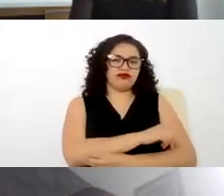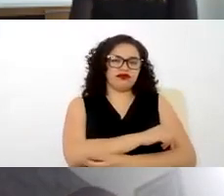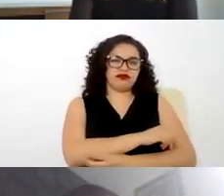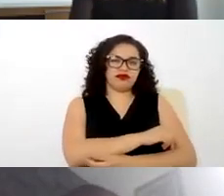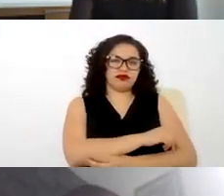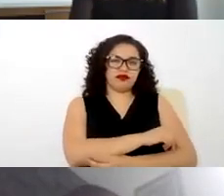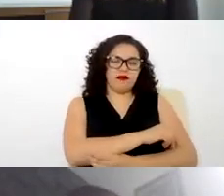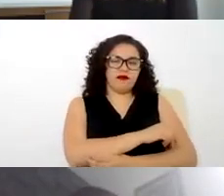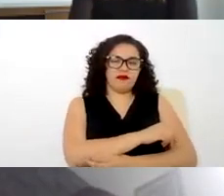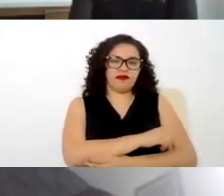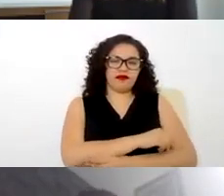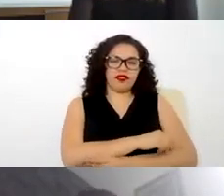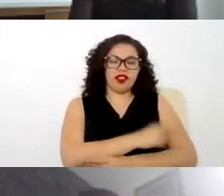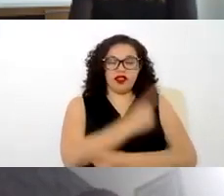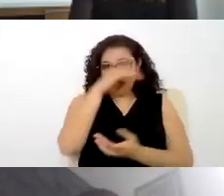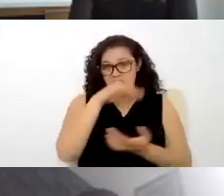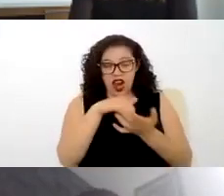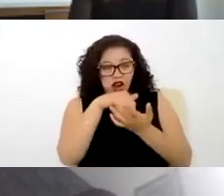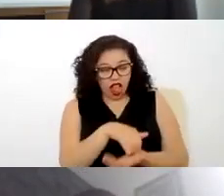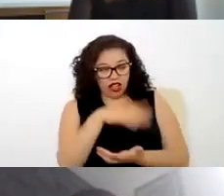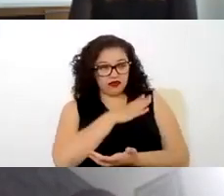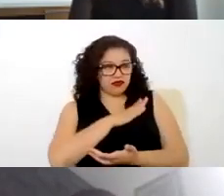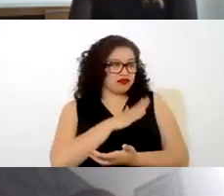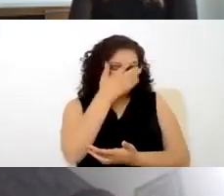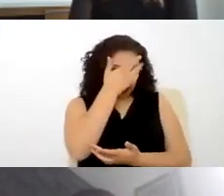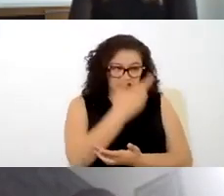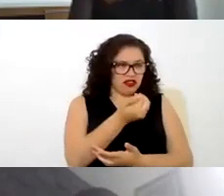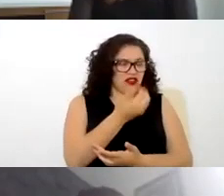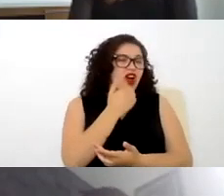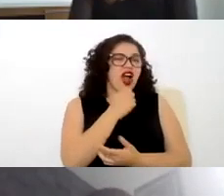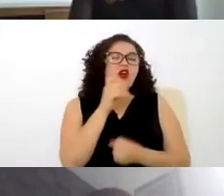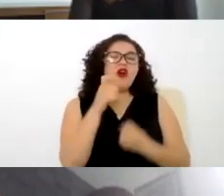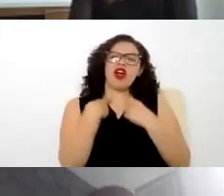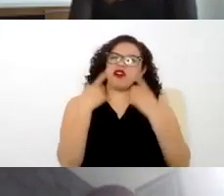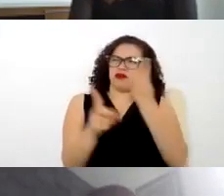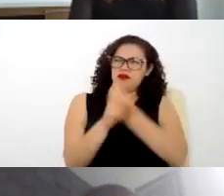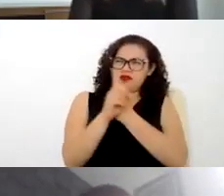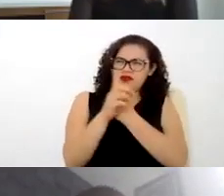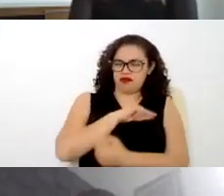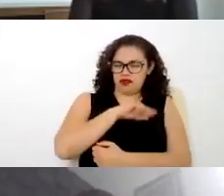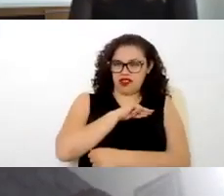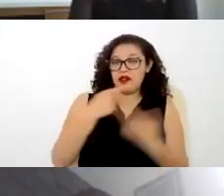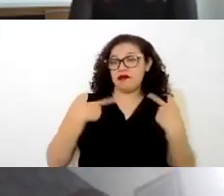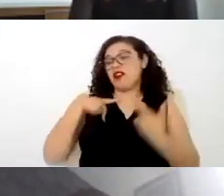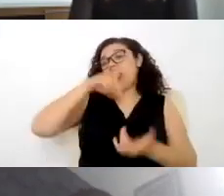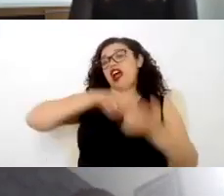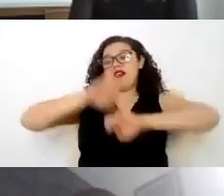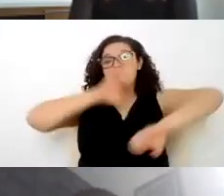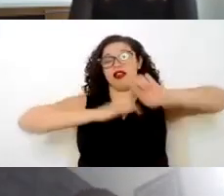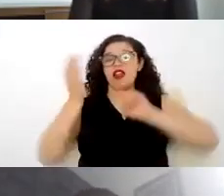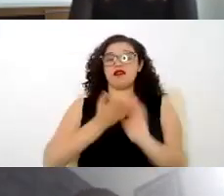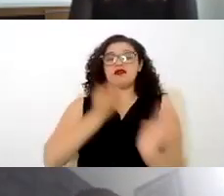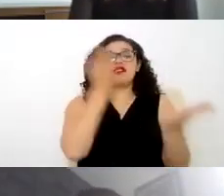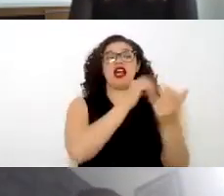ante un despido injustificado y una controversia digamos privada el empleado puede acudir a la